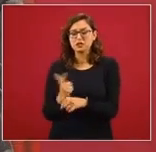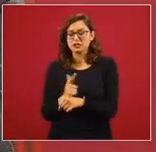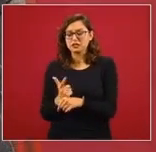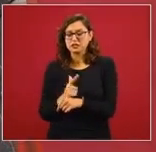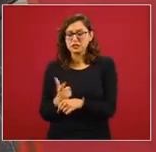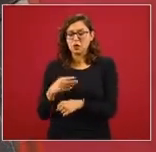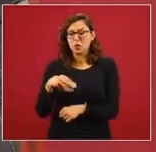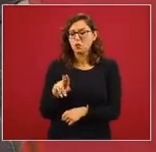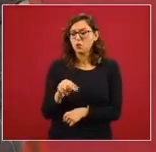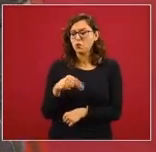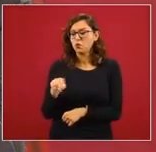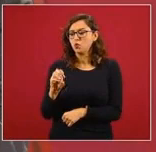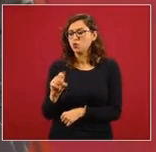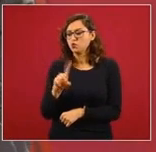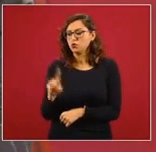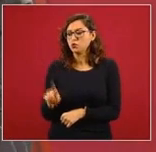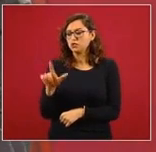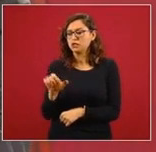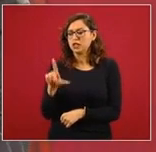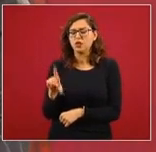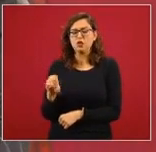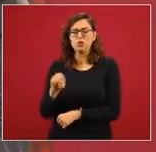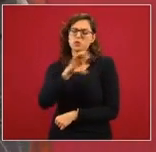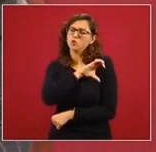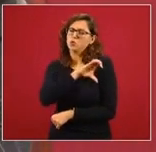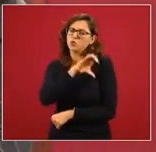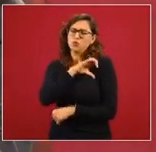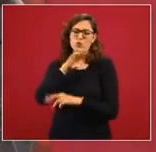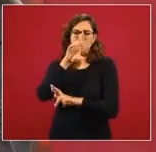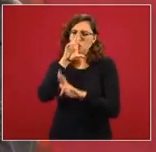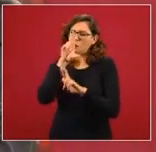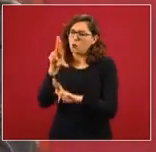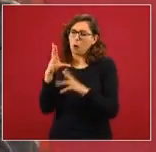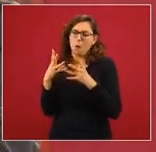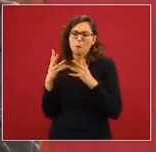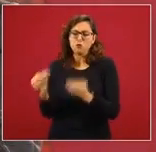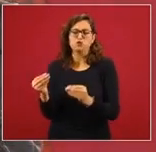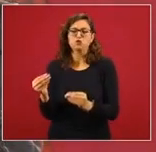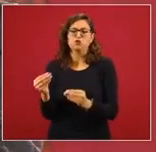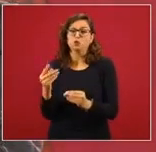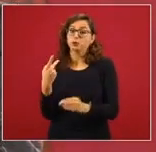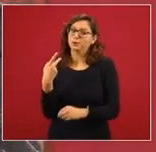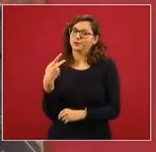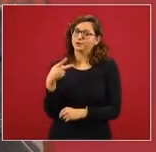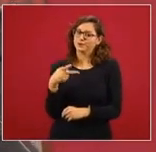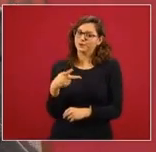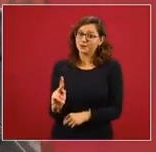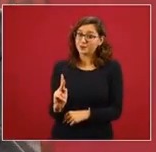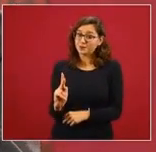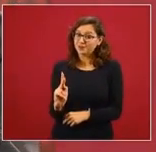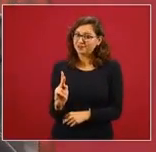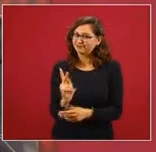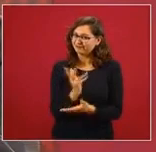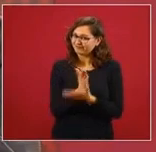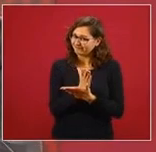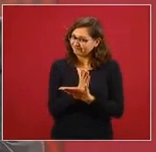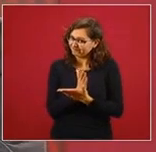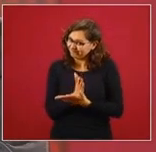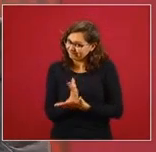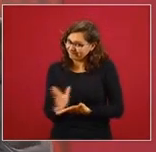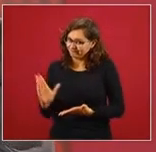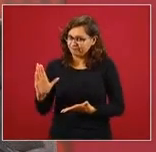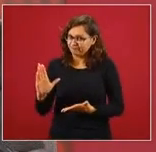Pero de acuerdo al reglamento,